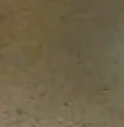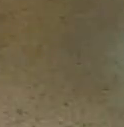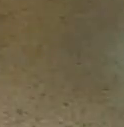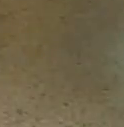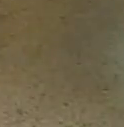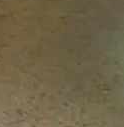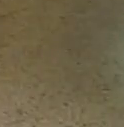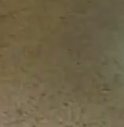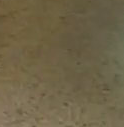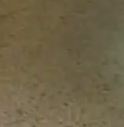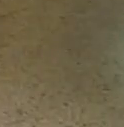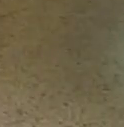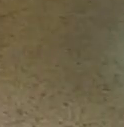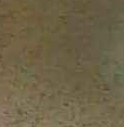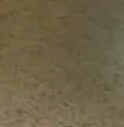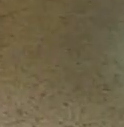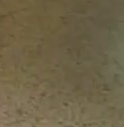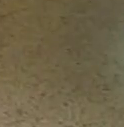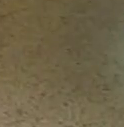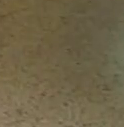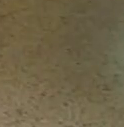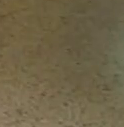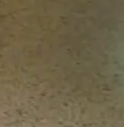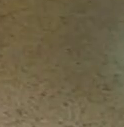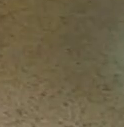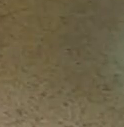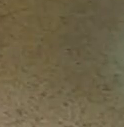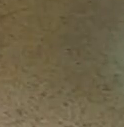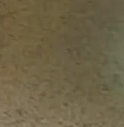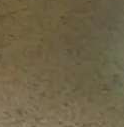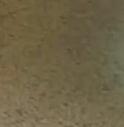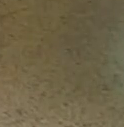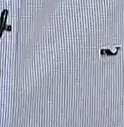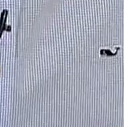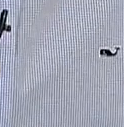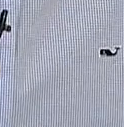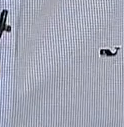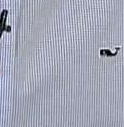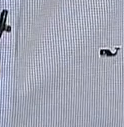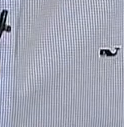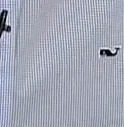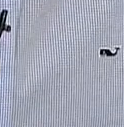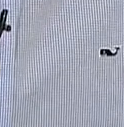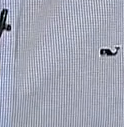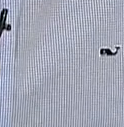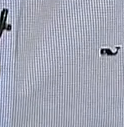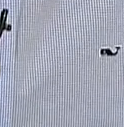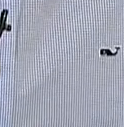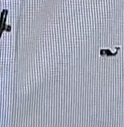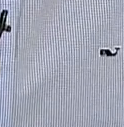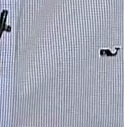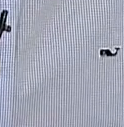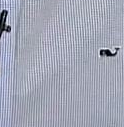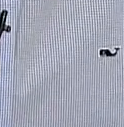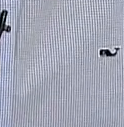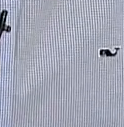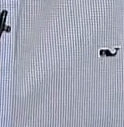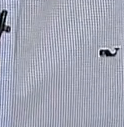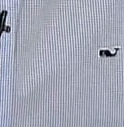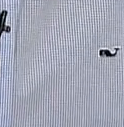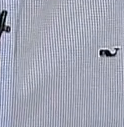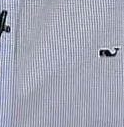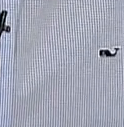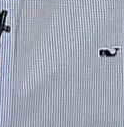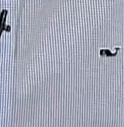pasadas en uno de nuestros encuentros uno de los candidatos planteó que generaría una propuesta que se llama antioquia arco